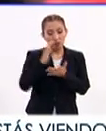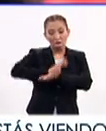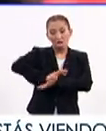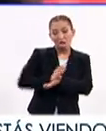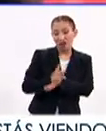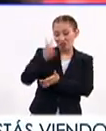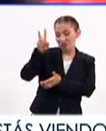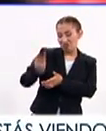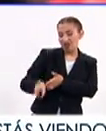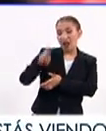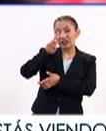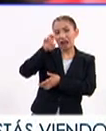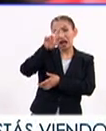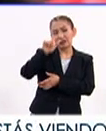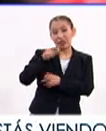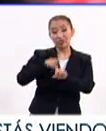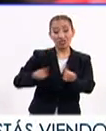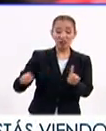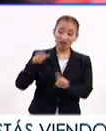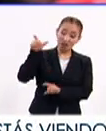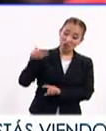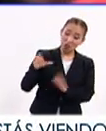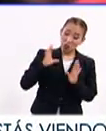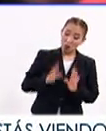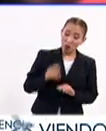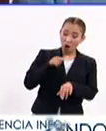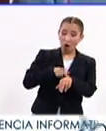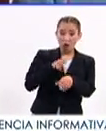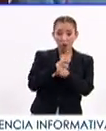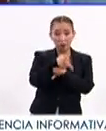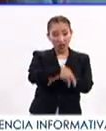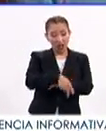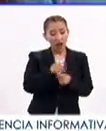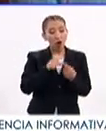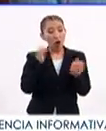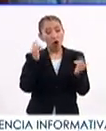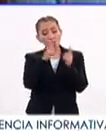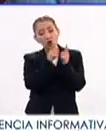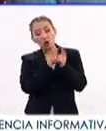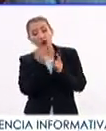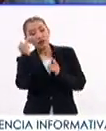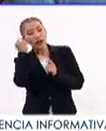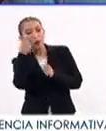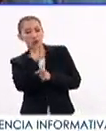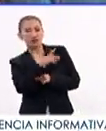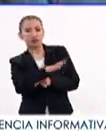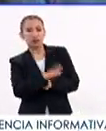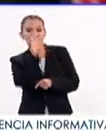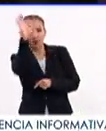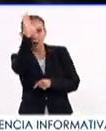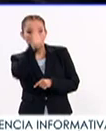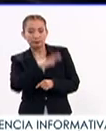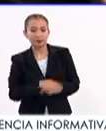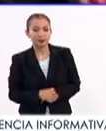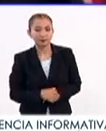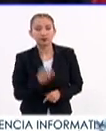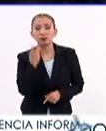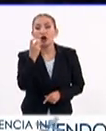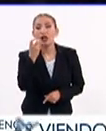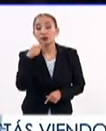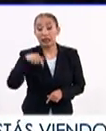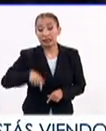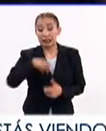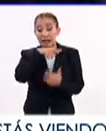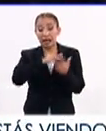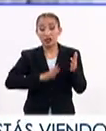discriminación racial, que se refiere a diferencias físicas como el color de la piel, y la étnica, que es por factores culturales. Es así que en